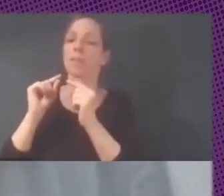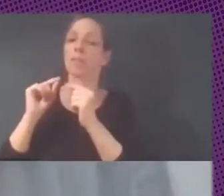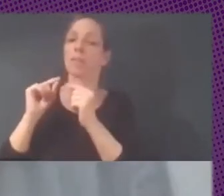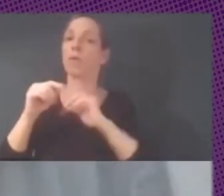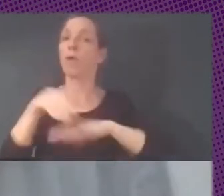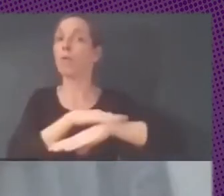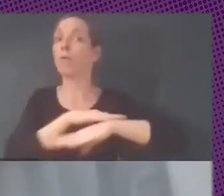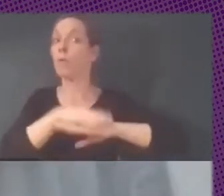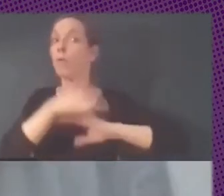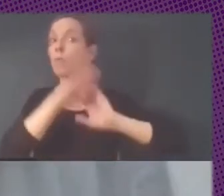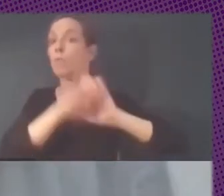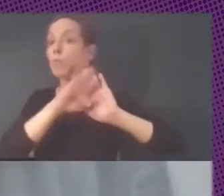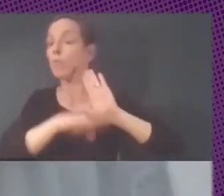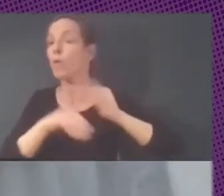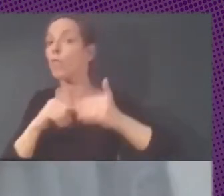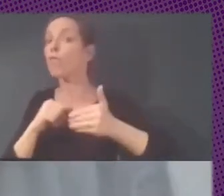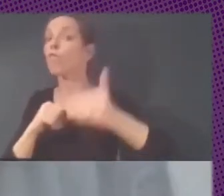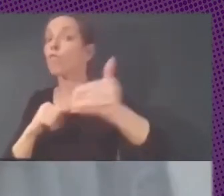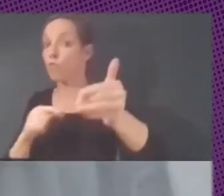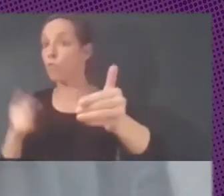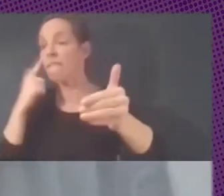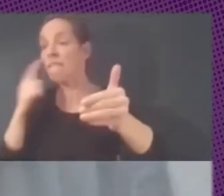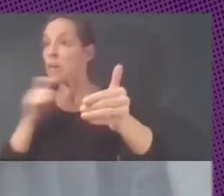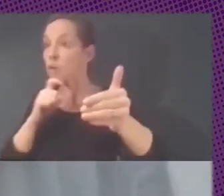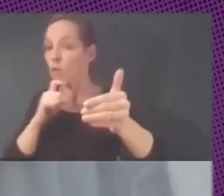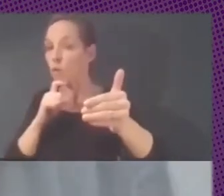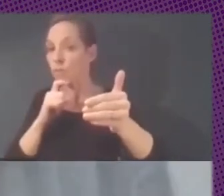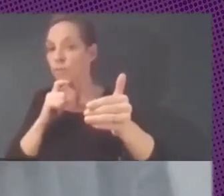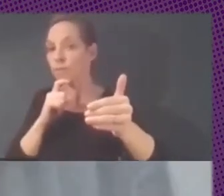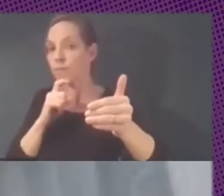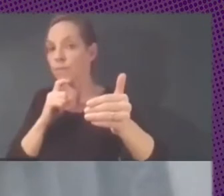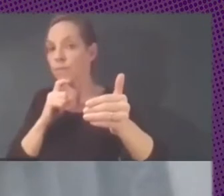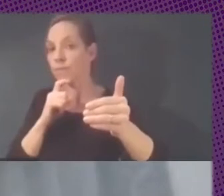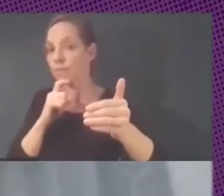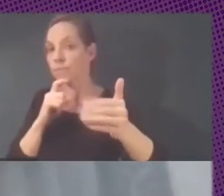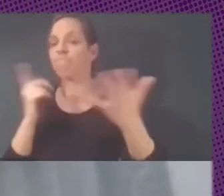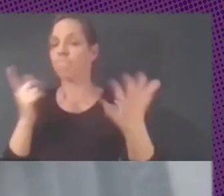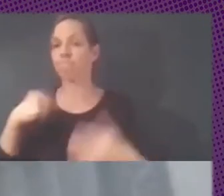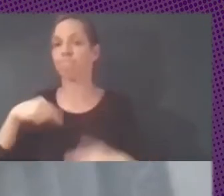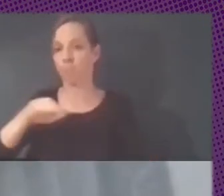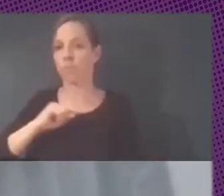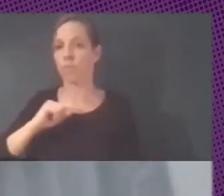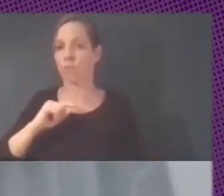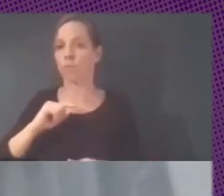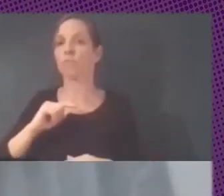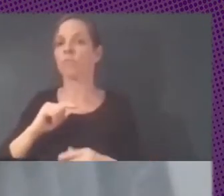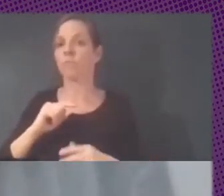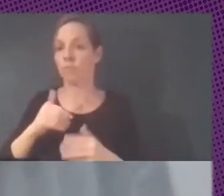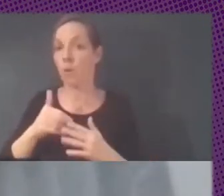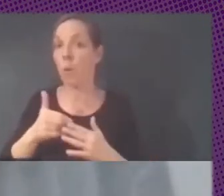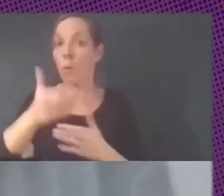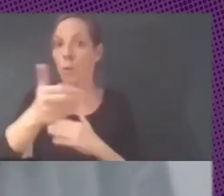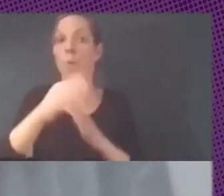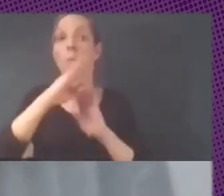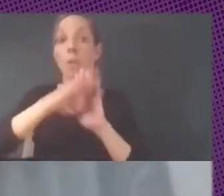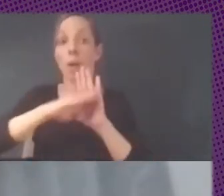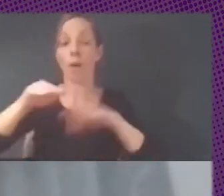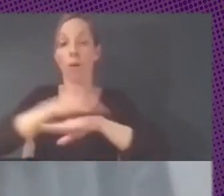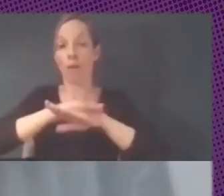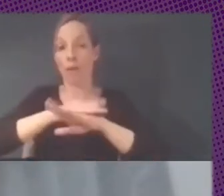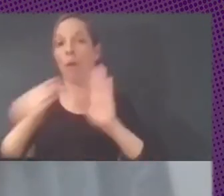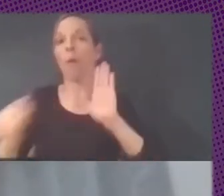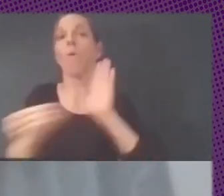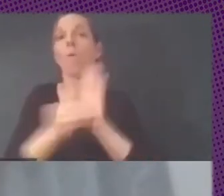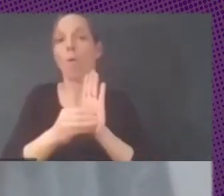del futuro. Y fue así que pudimos ponerlo en el programa de gobierno el tema del software libre. Ya para el